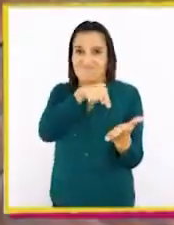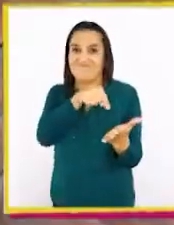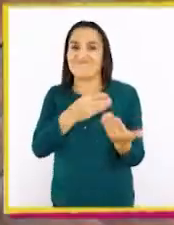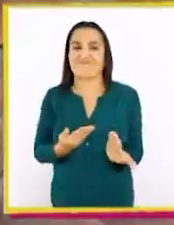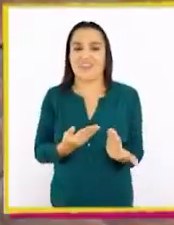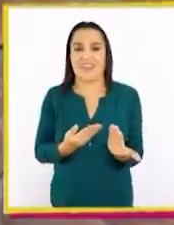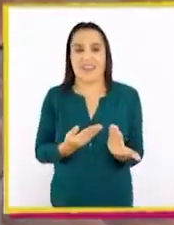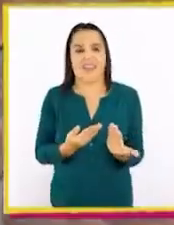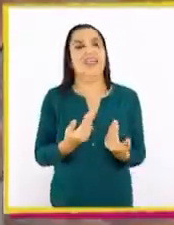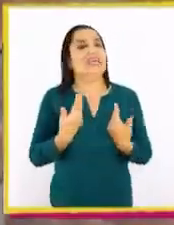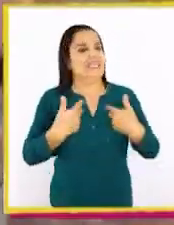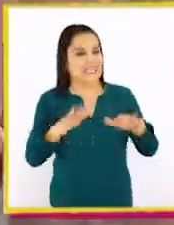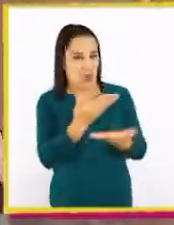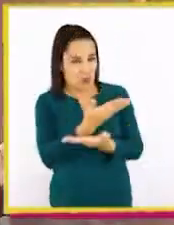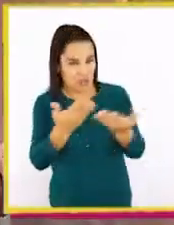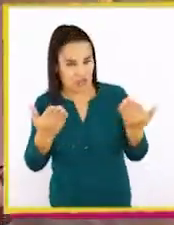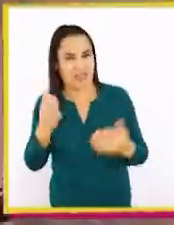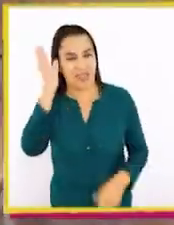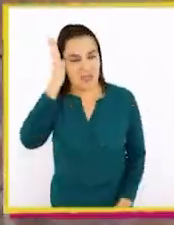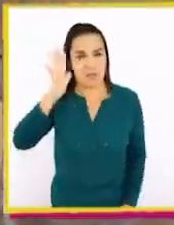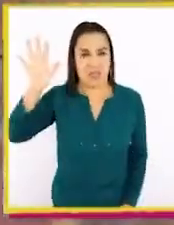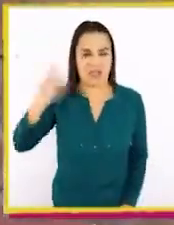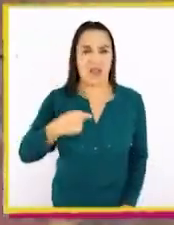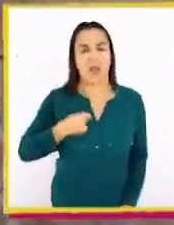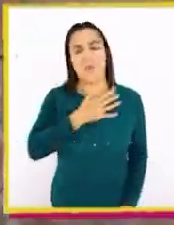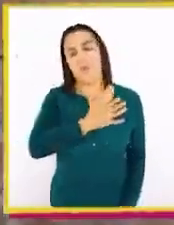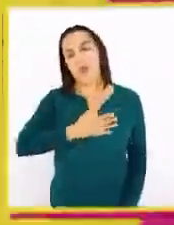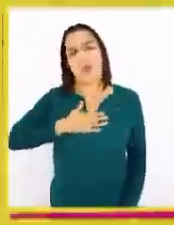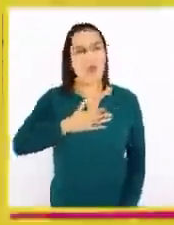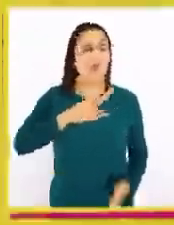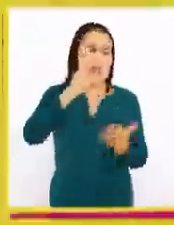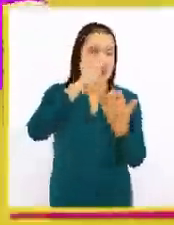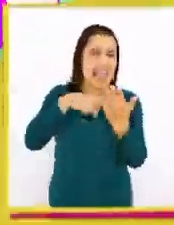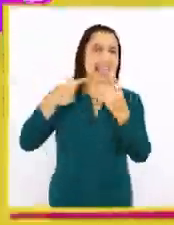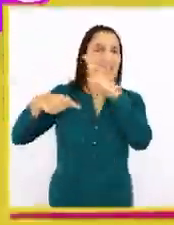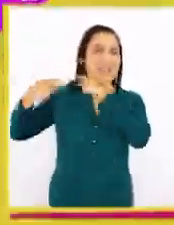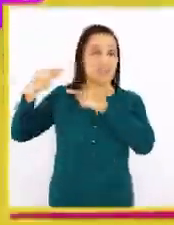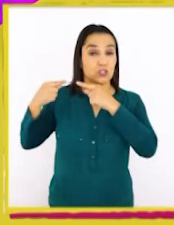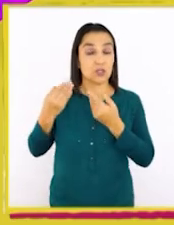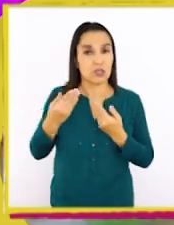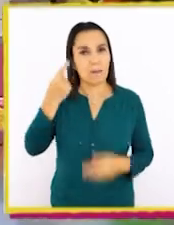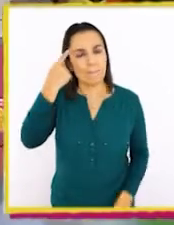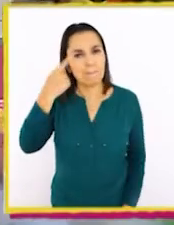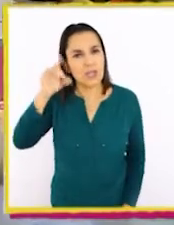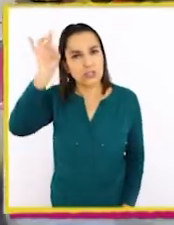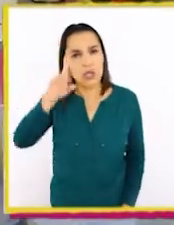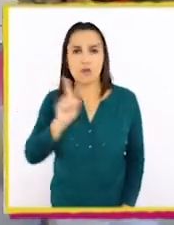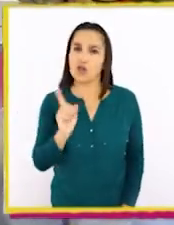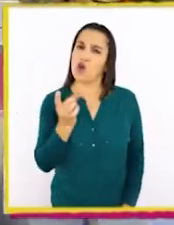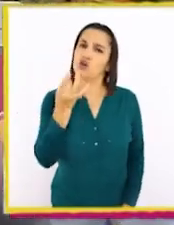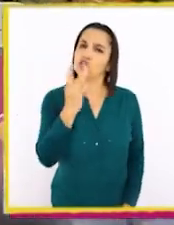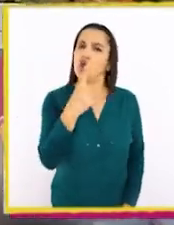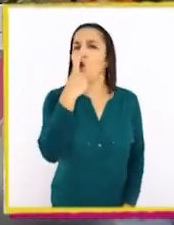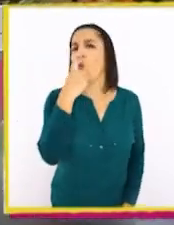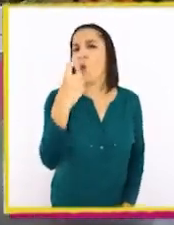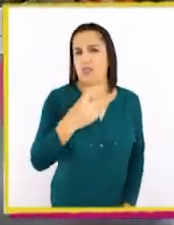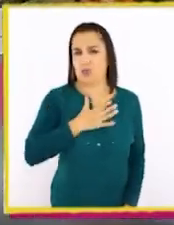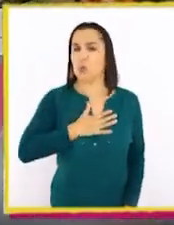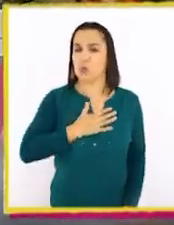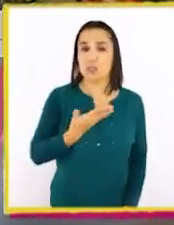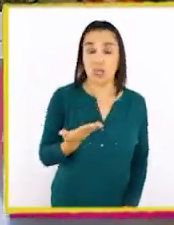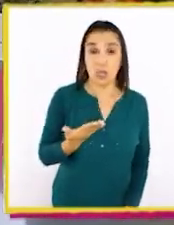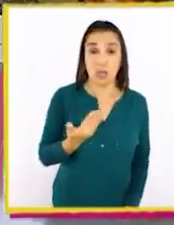Bueno, me imagino que ya se han dado cuenta que me encantan las historias. Pero, ¿sabían que no solo me gustan los cuentos?